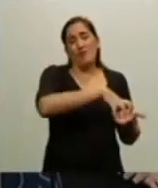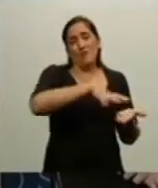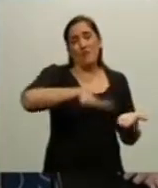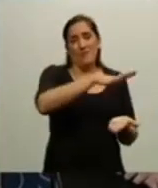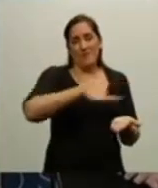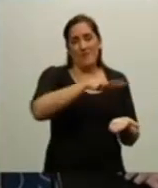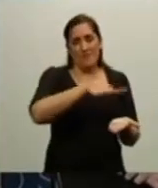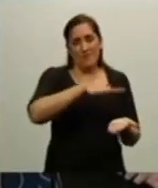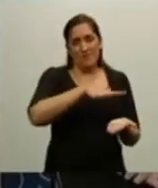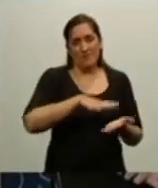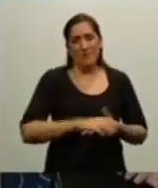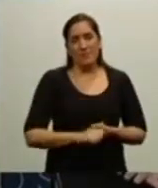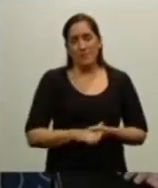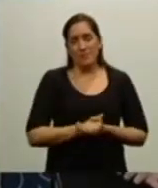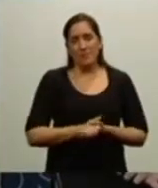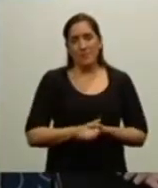aún los vestigios